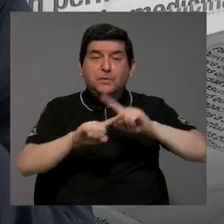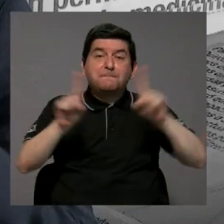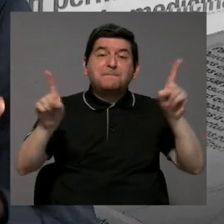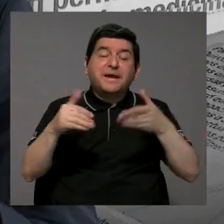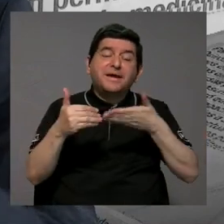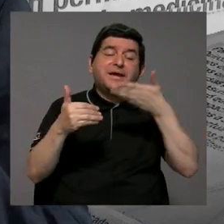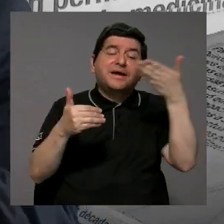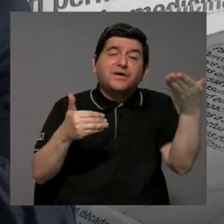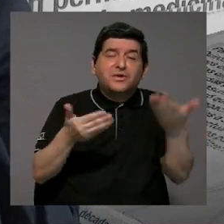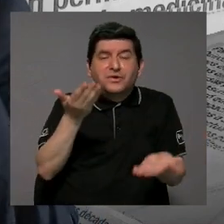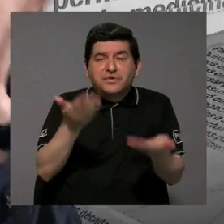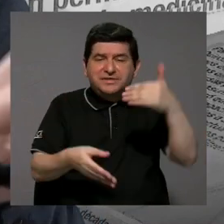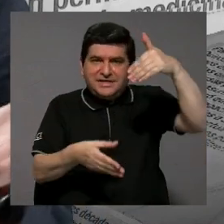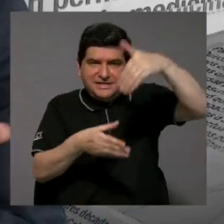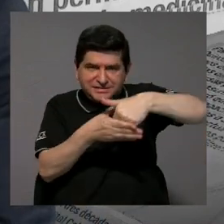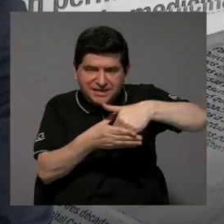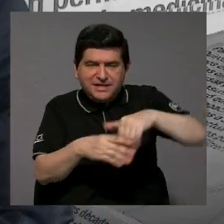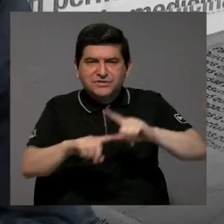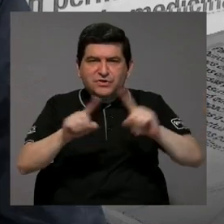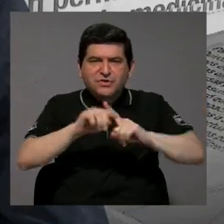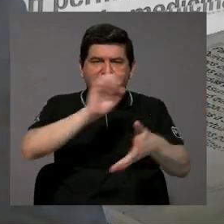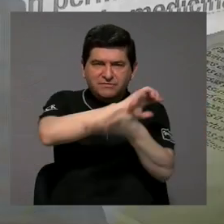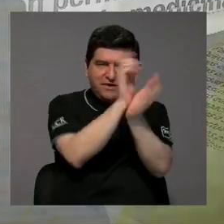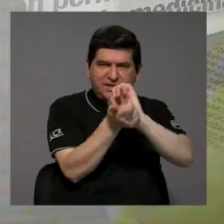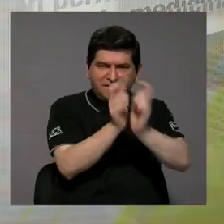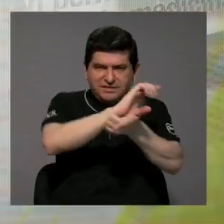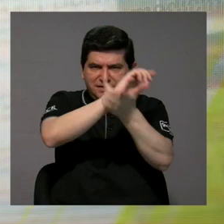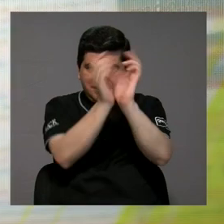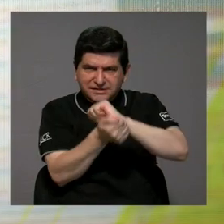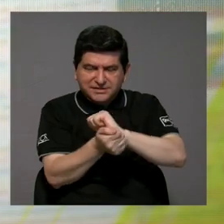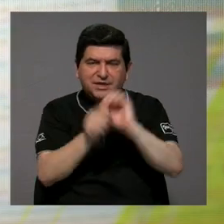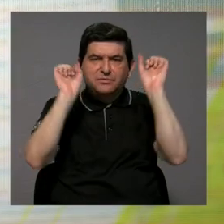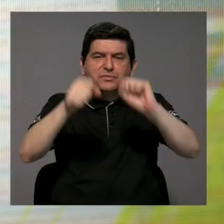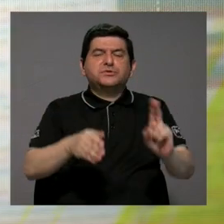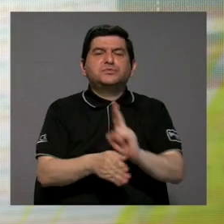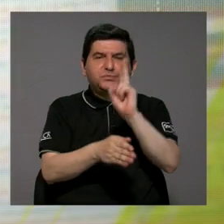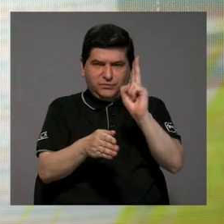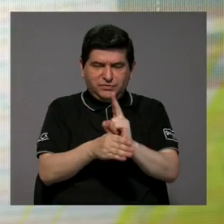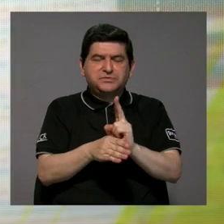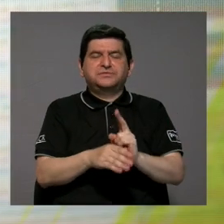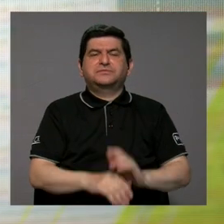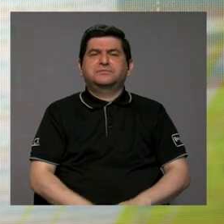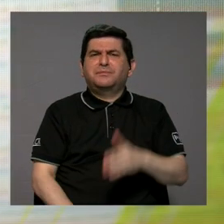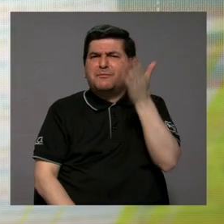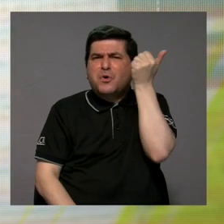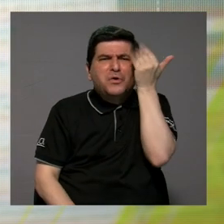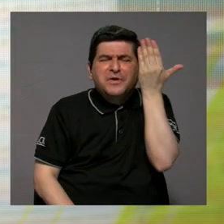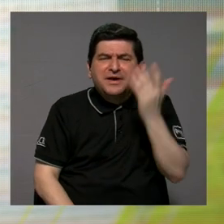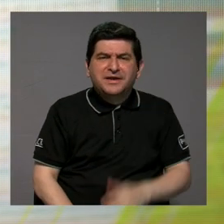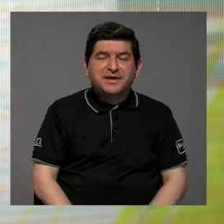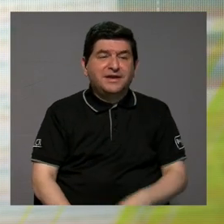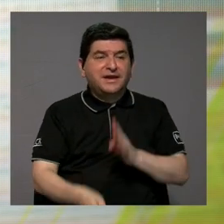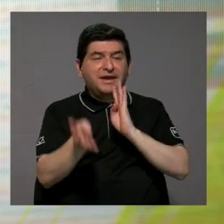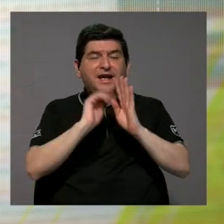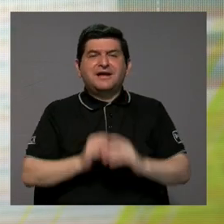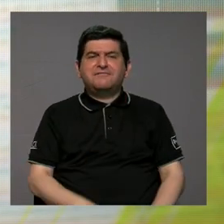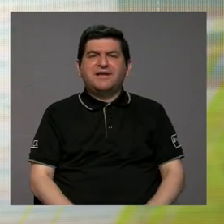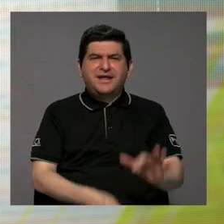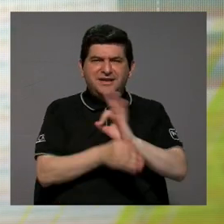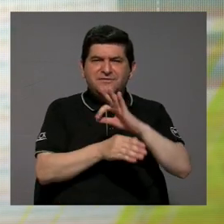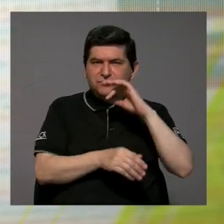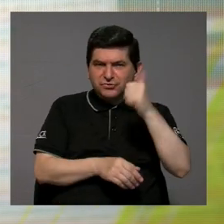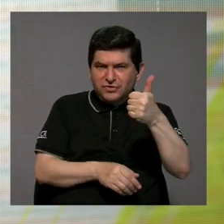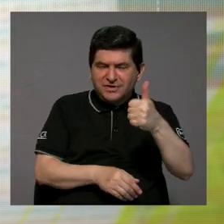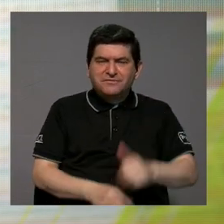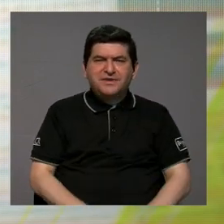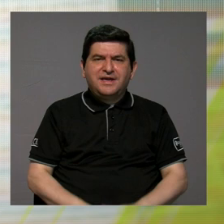elemento más dentro de una bolsa de reformas que pudieran ser útiles. ¿Por qué? Cuando hablamos de eficiencia de la Asamblea